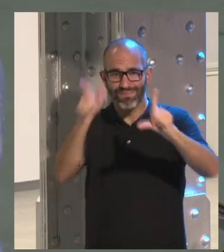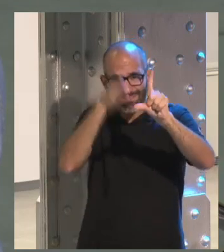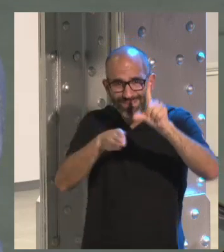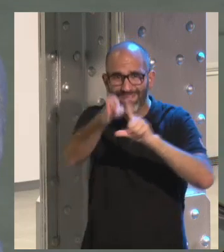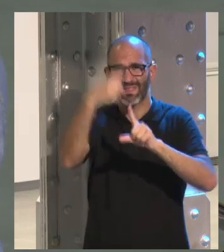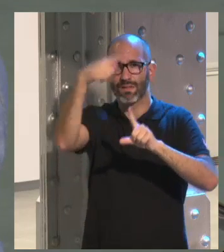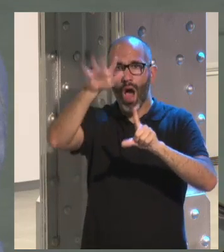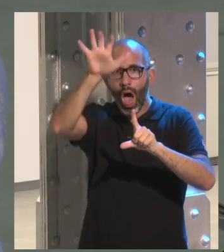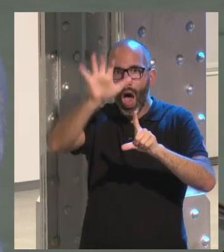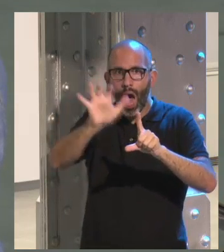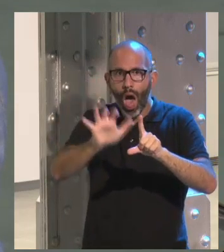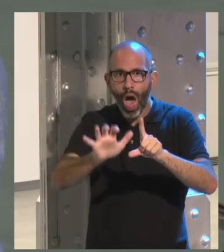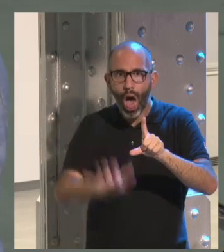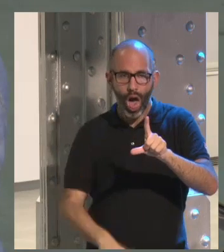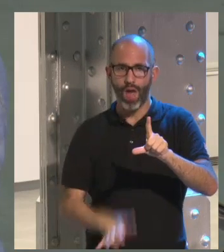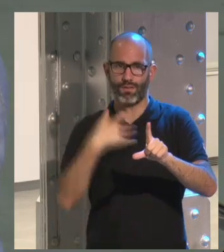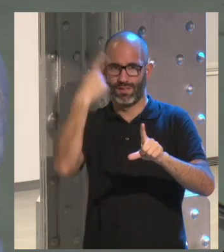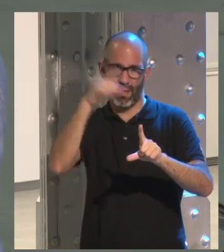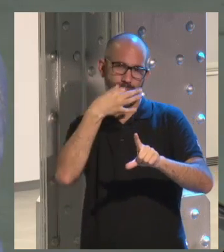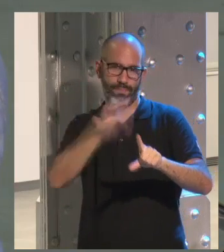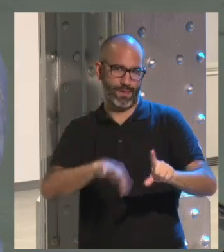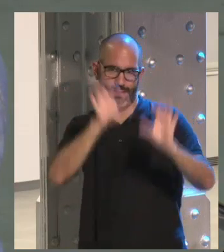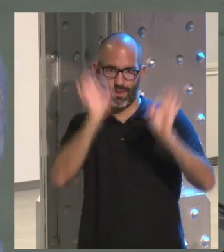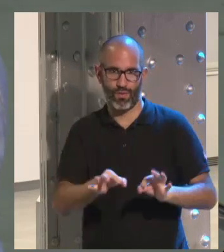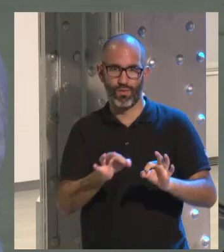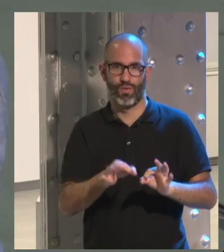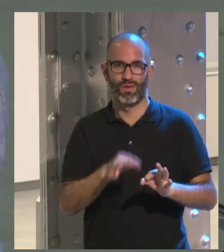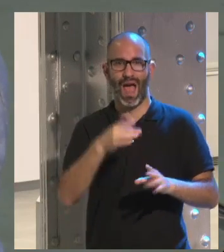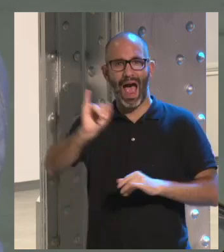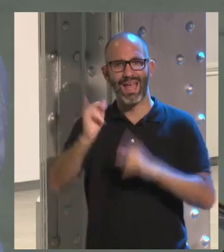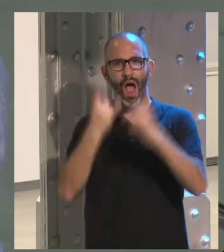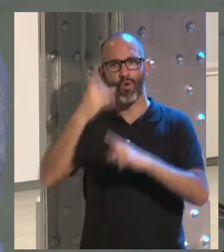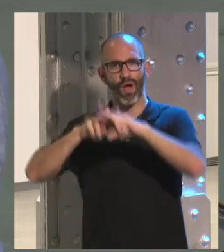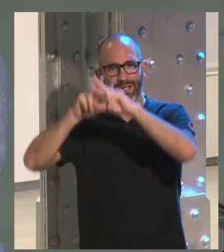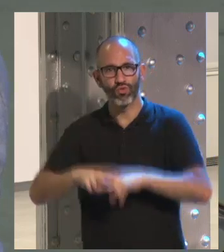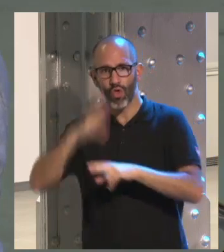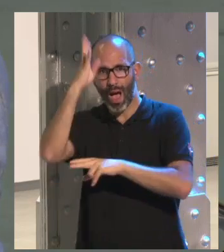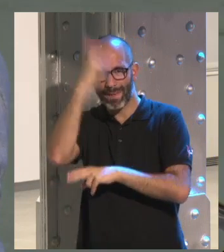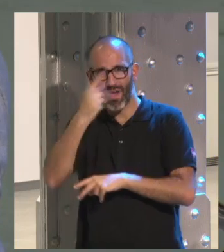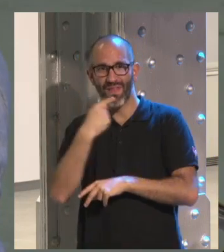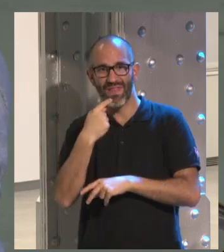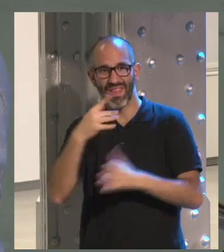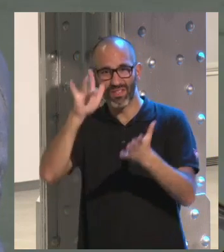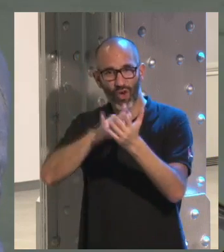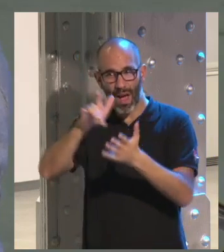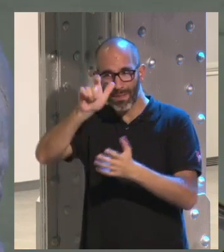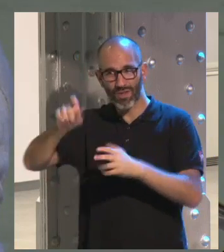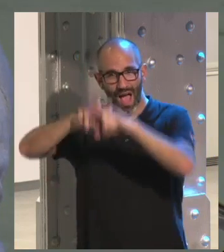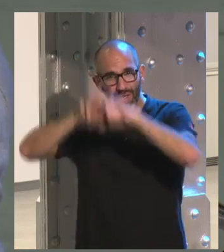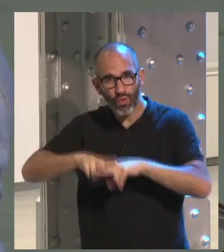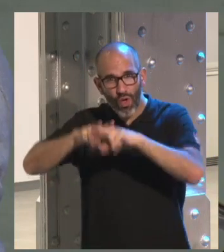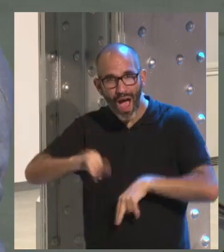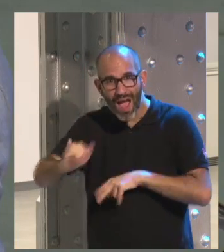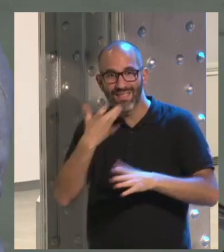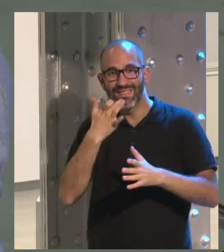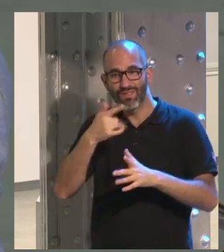hay varios estudios de varias universidades americanas que han dejado claro que el aceptar de las condiciones generales nadie le da link a ver esas